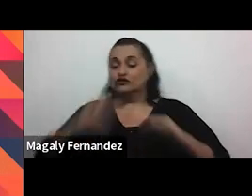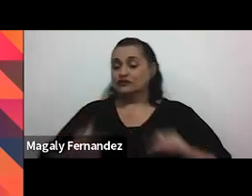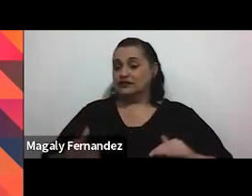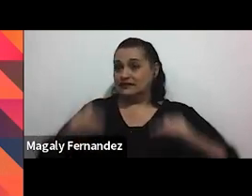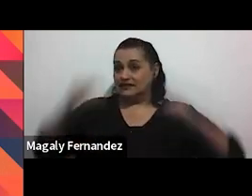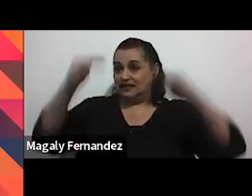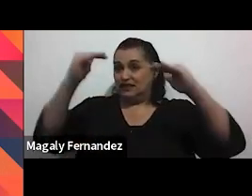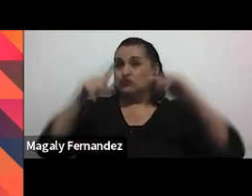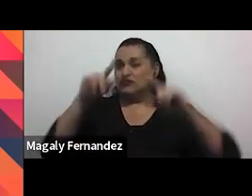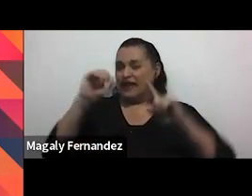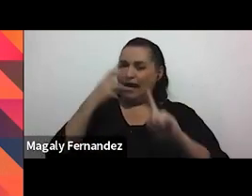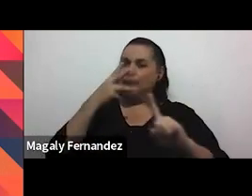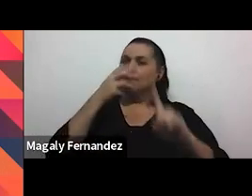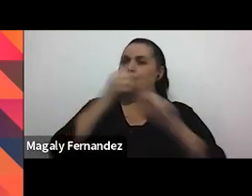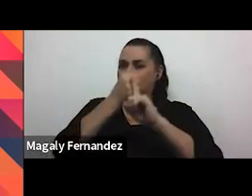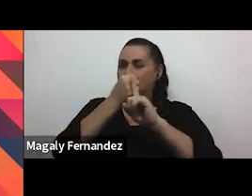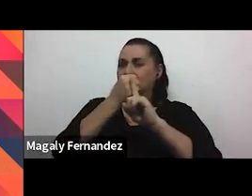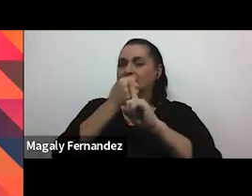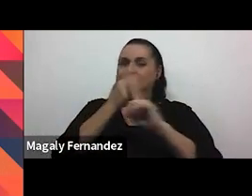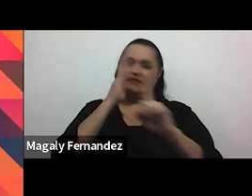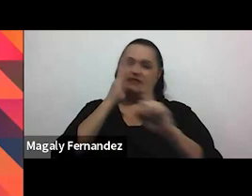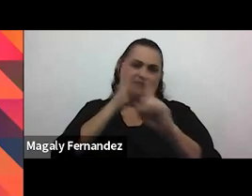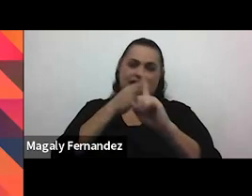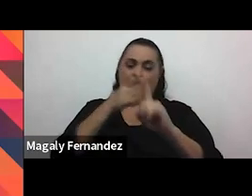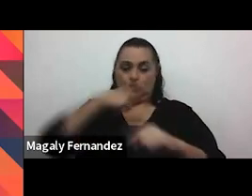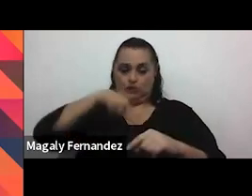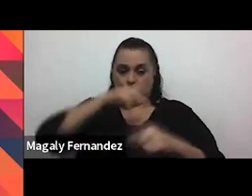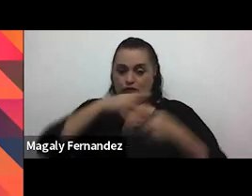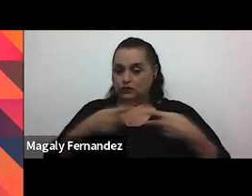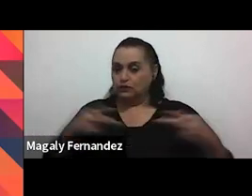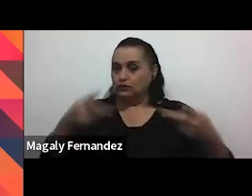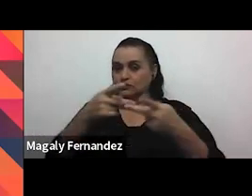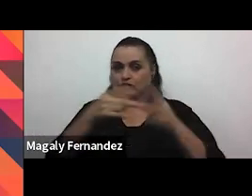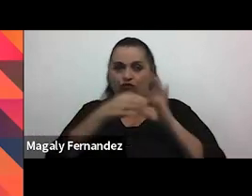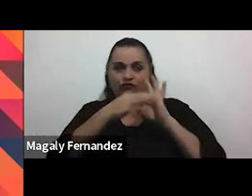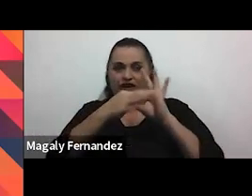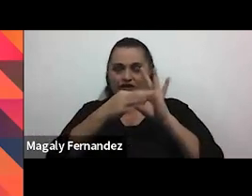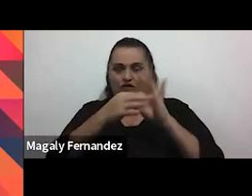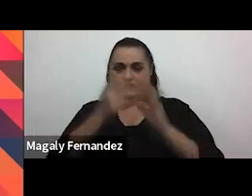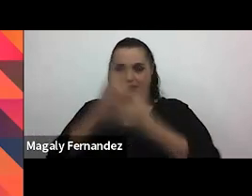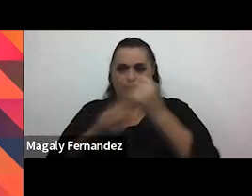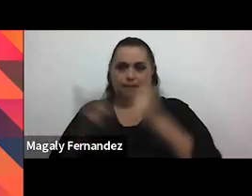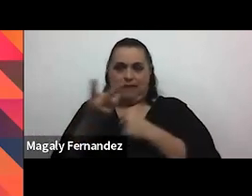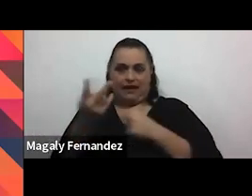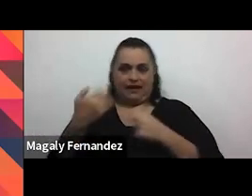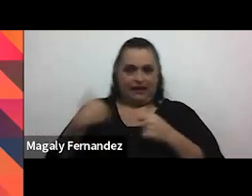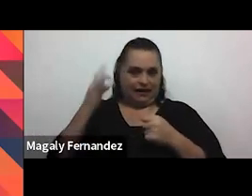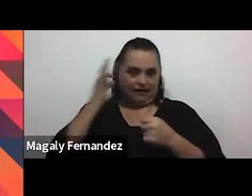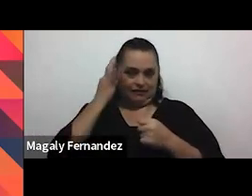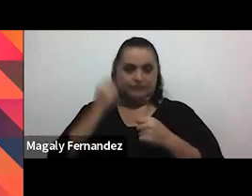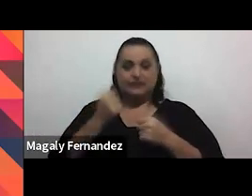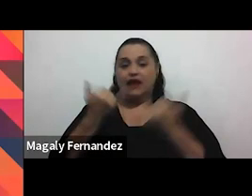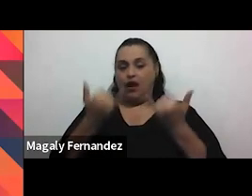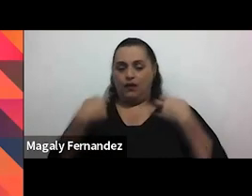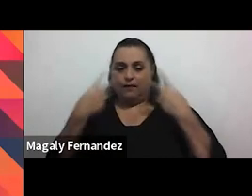impactan directamente en cuanto a nuestro posicionamiento en las relaciones de pareja. Entonces, vamos a ver